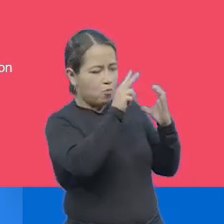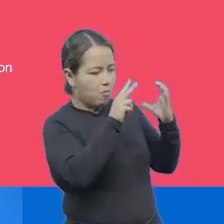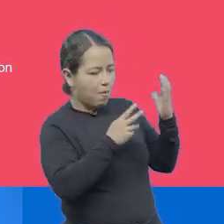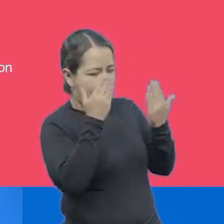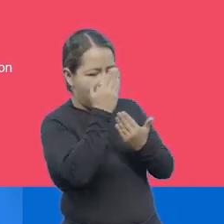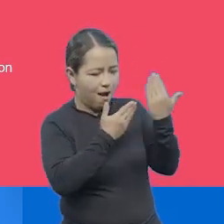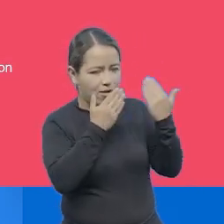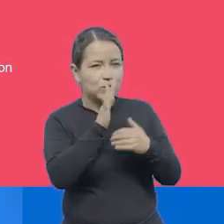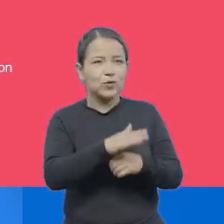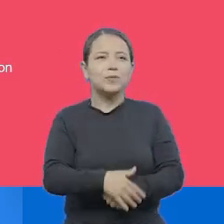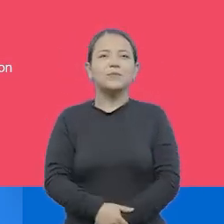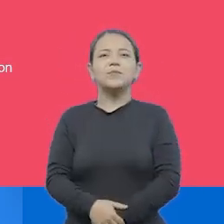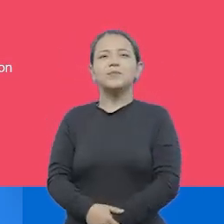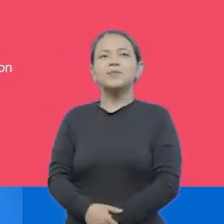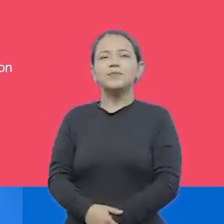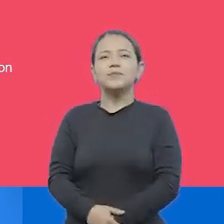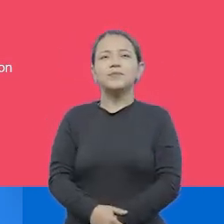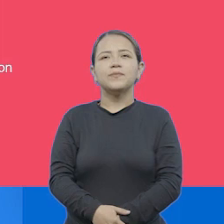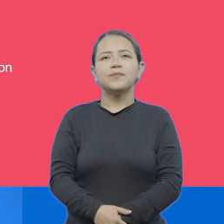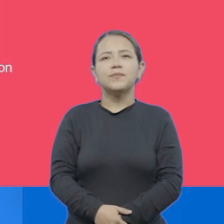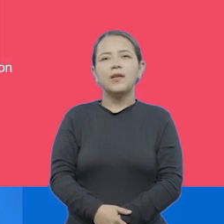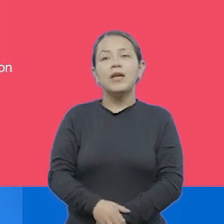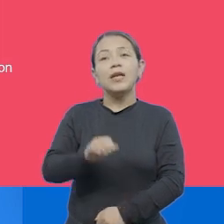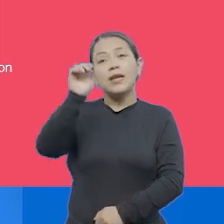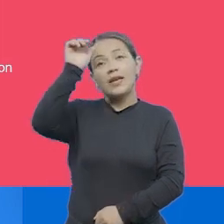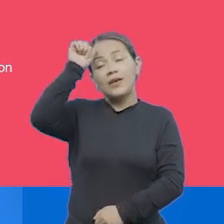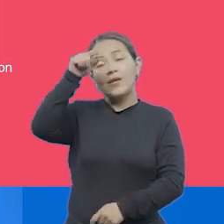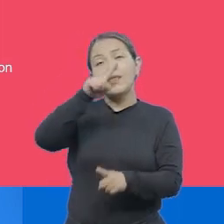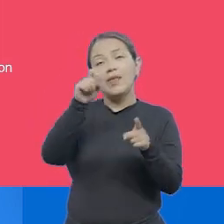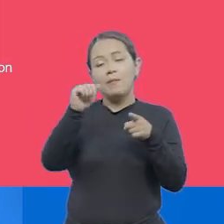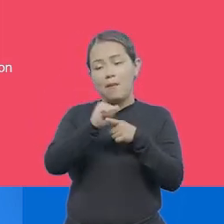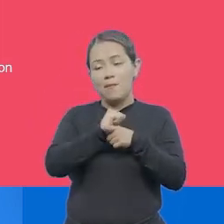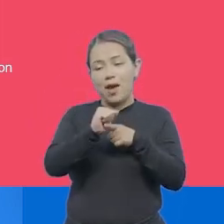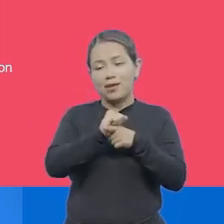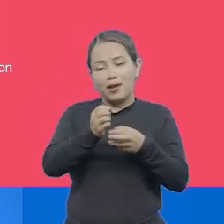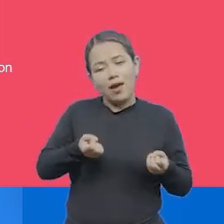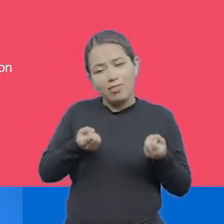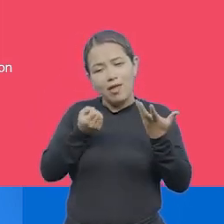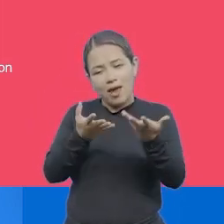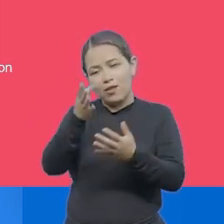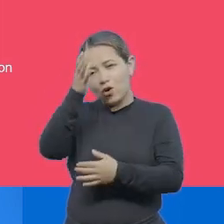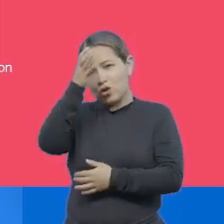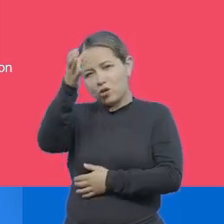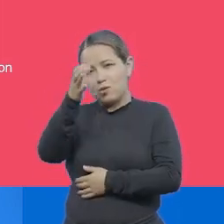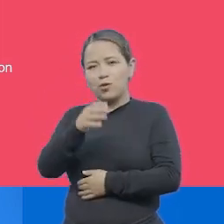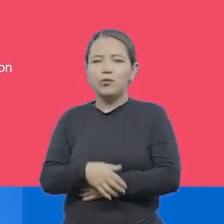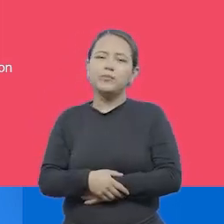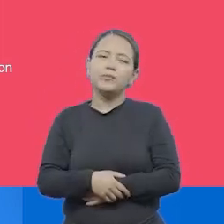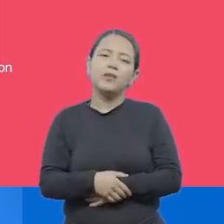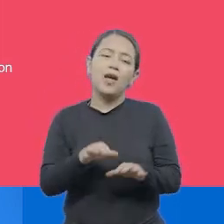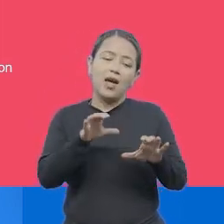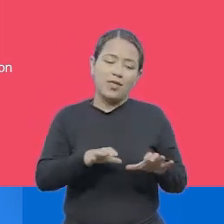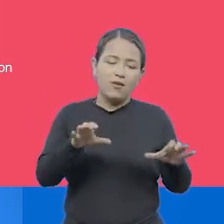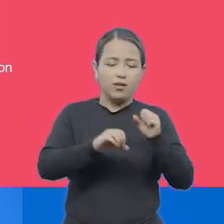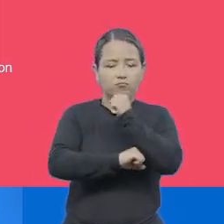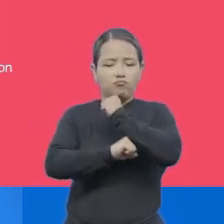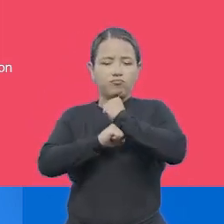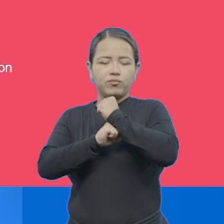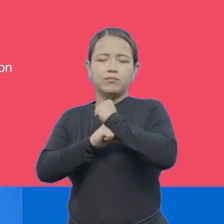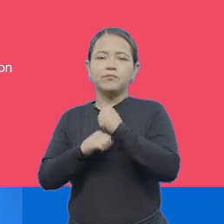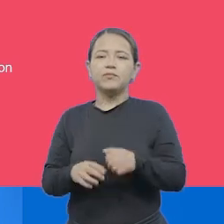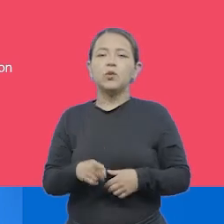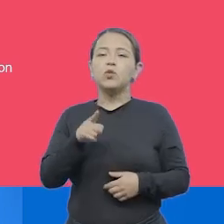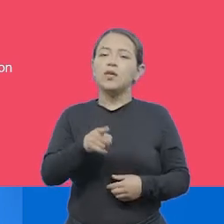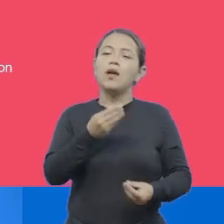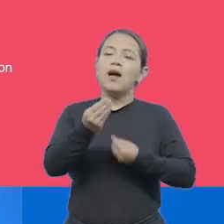mundo. Recuerden que en la sección de práctica y transferencia, ustedes, aquí en las actividades de